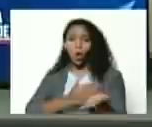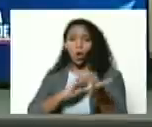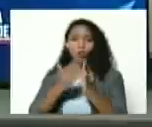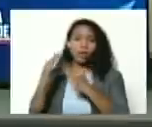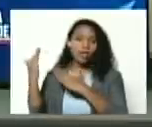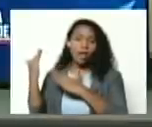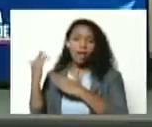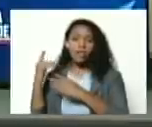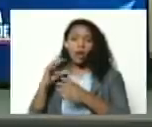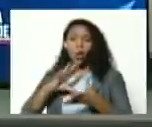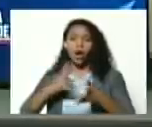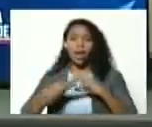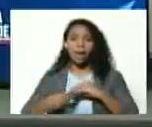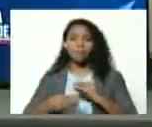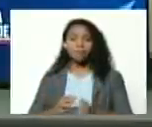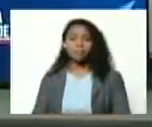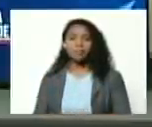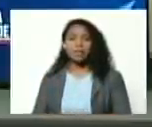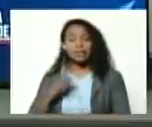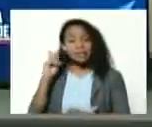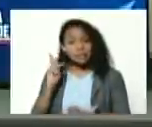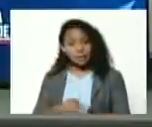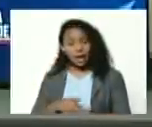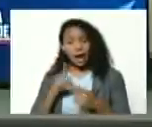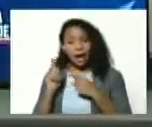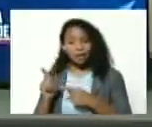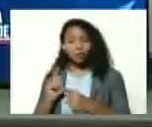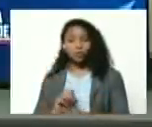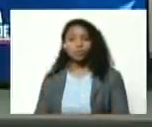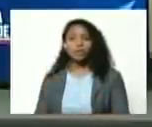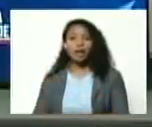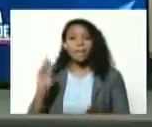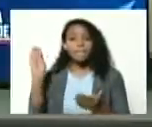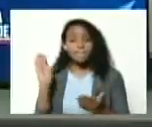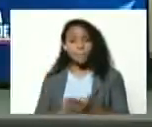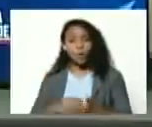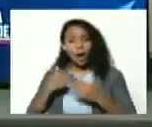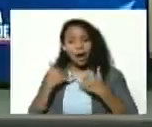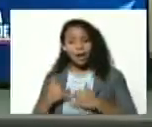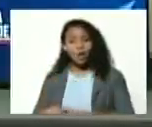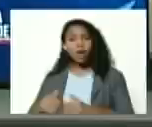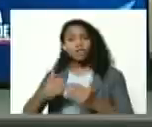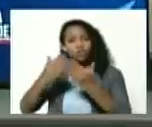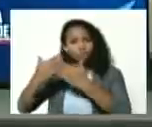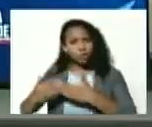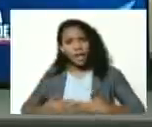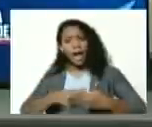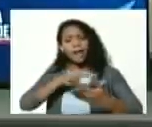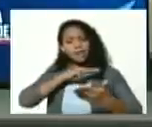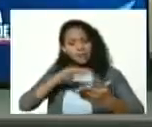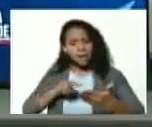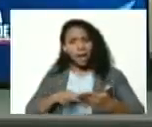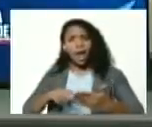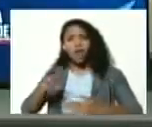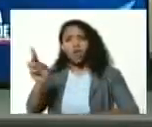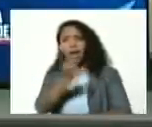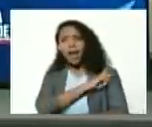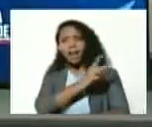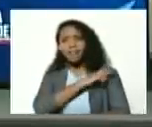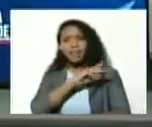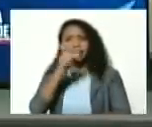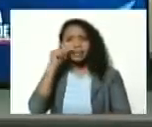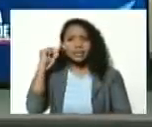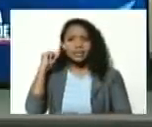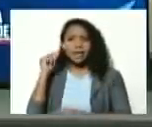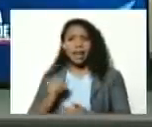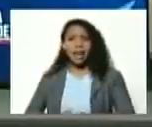de los CLAP llegue y pongan a sus hijos a estudiar a leer a los jefes y jefas